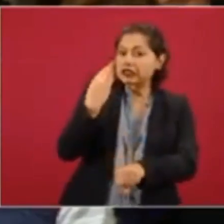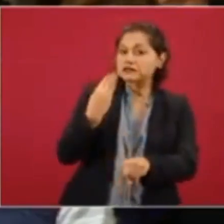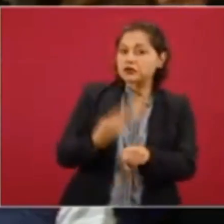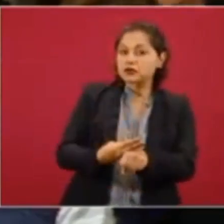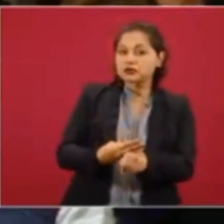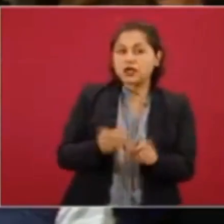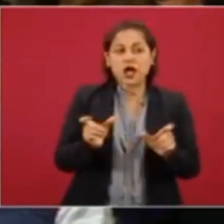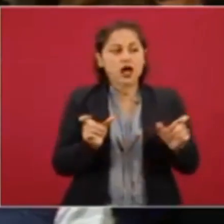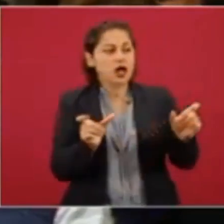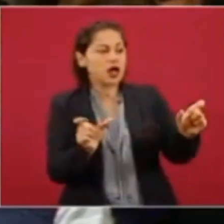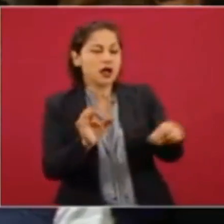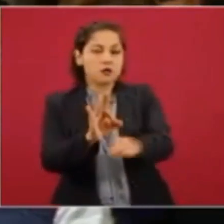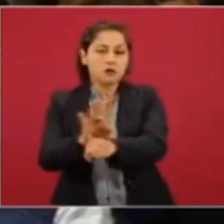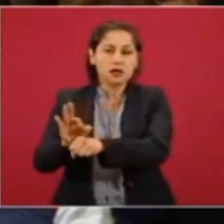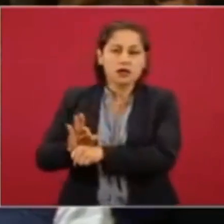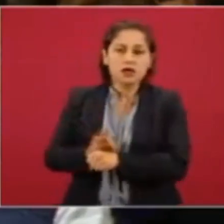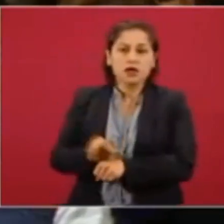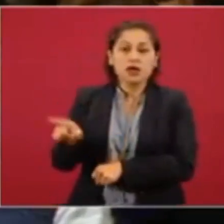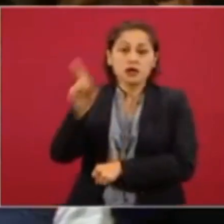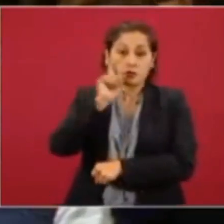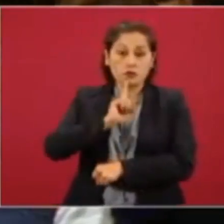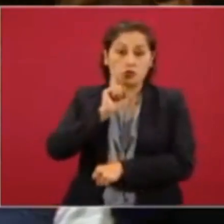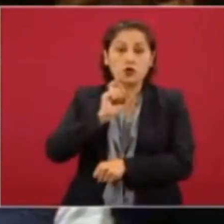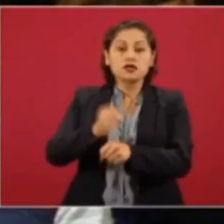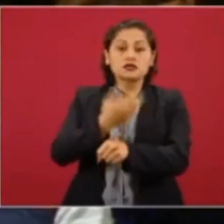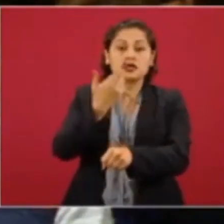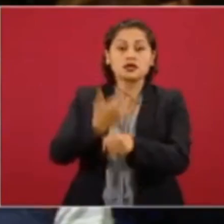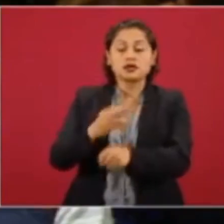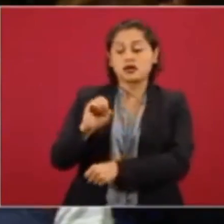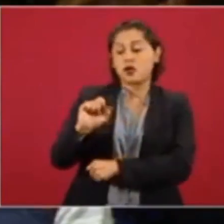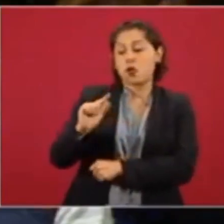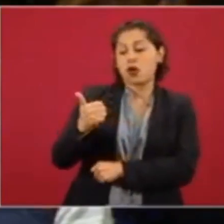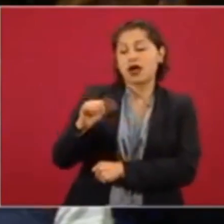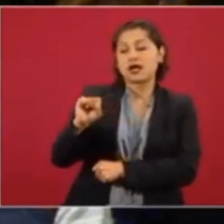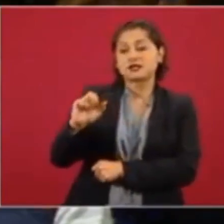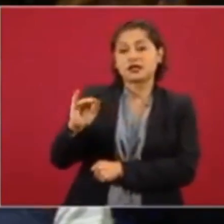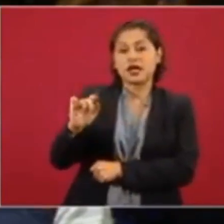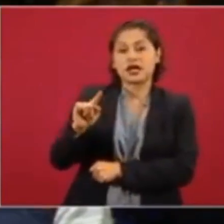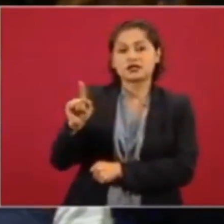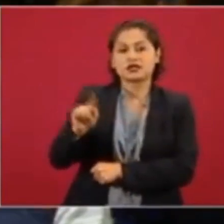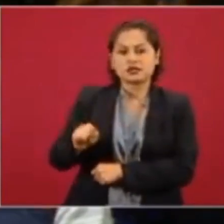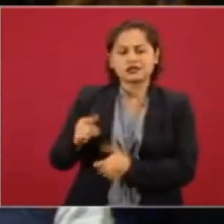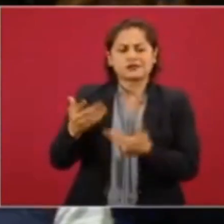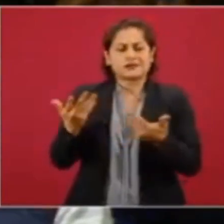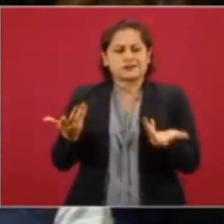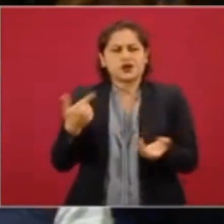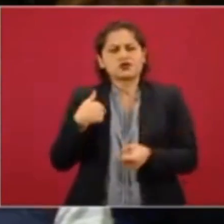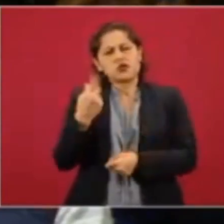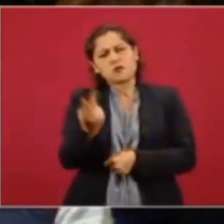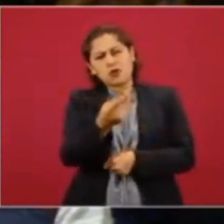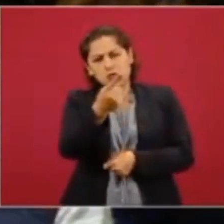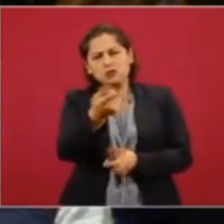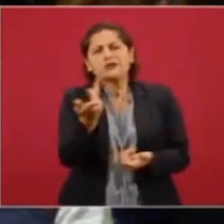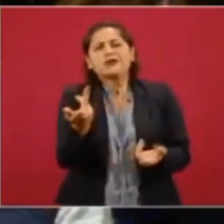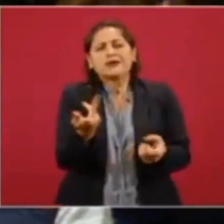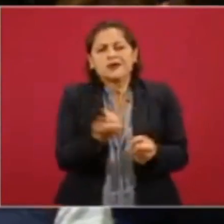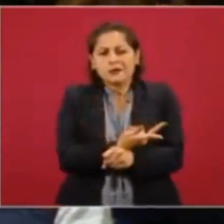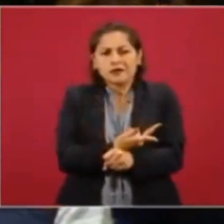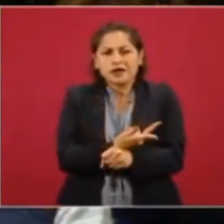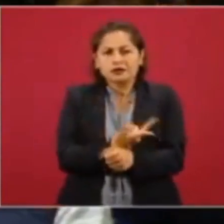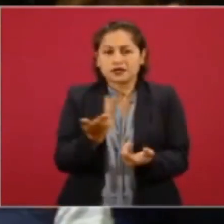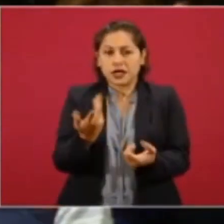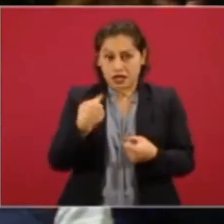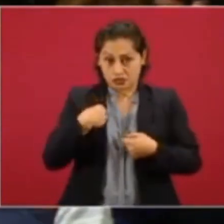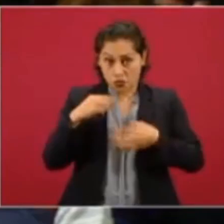Gobernación, Olga Sánchez Cordero. ¿Qué está pasando con esto, señor presidente? Casos como estos que acabo de mencionar muy